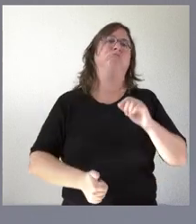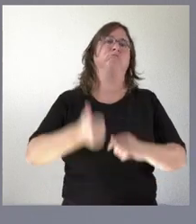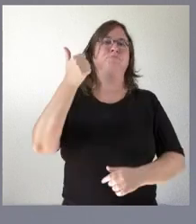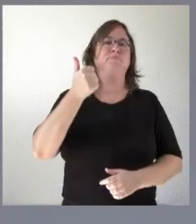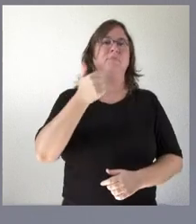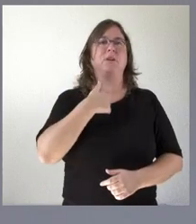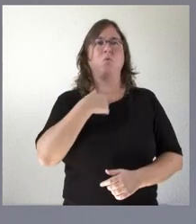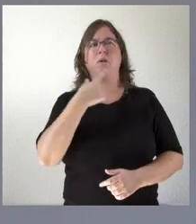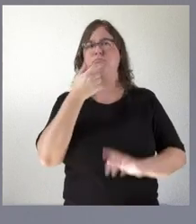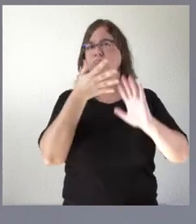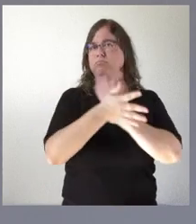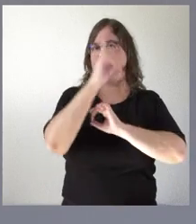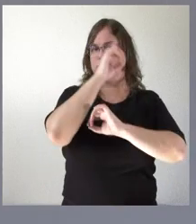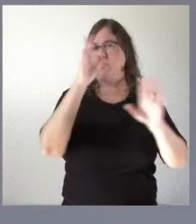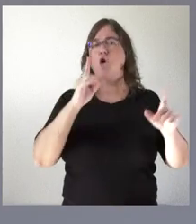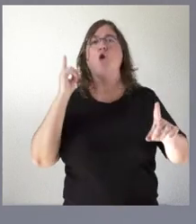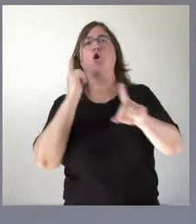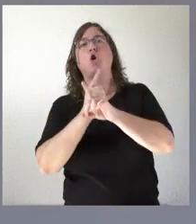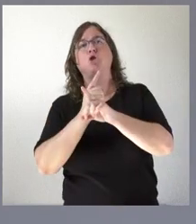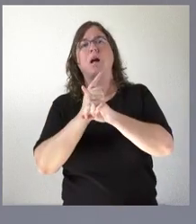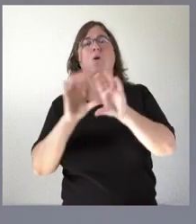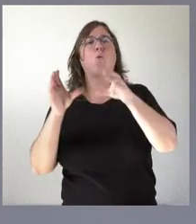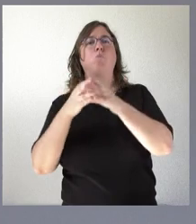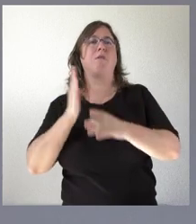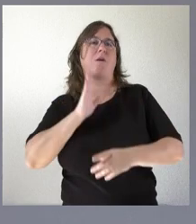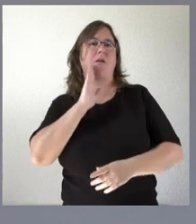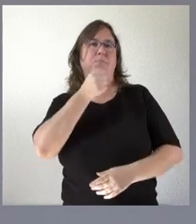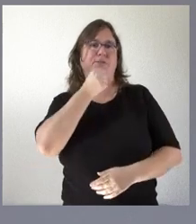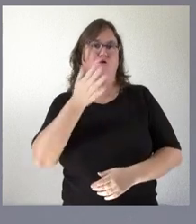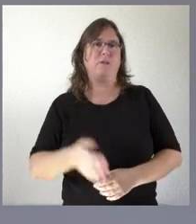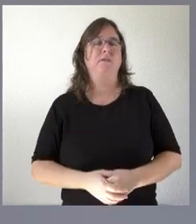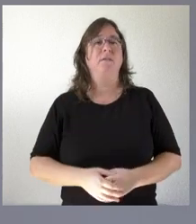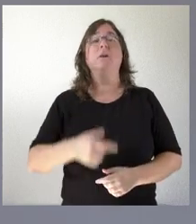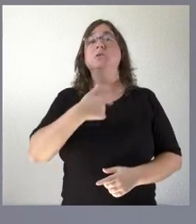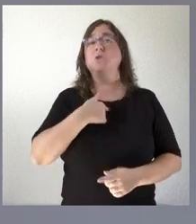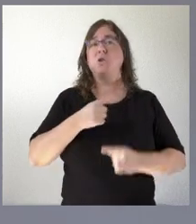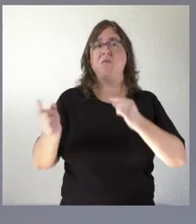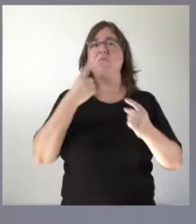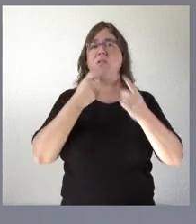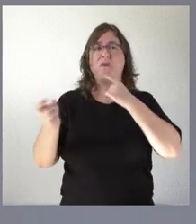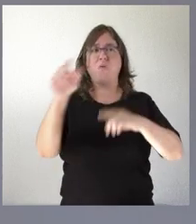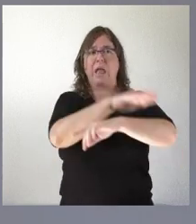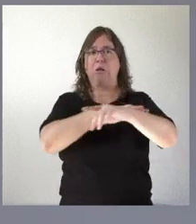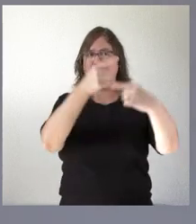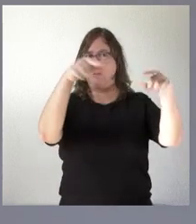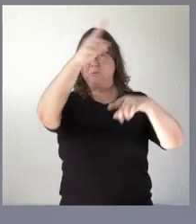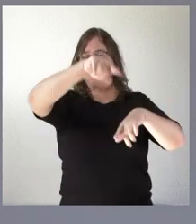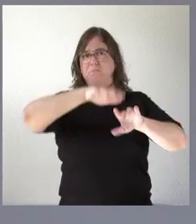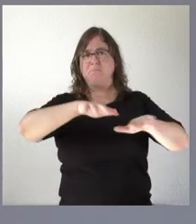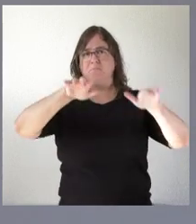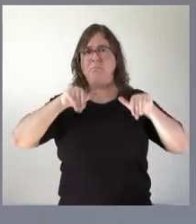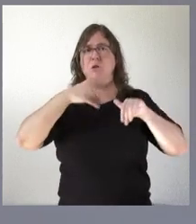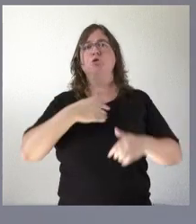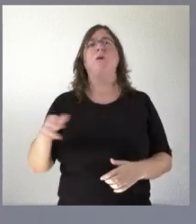una posición muy definida que era muy contraria a la que tenía la otra parte del gobierno yo sin entrar en las dificultades que puedan tener los demás sí que les